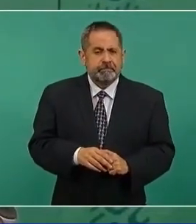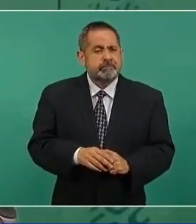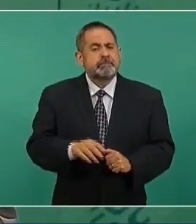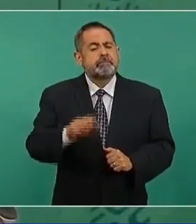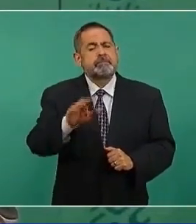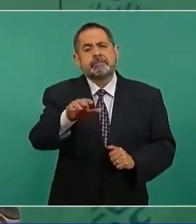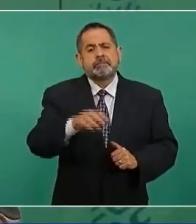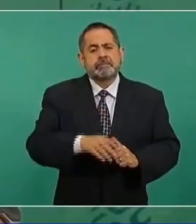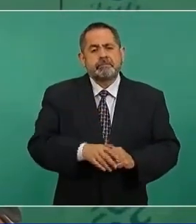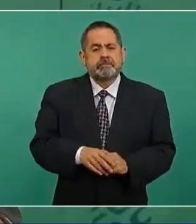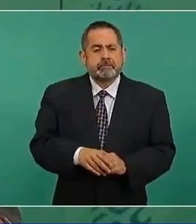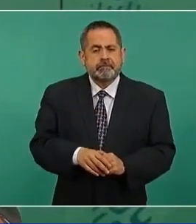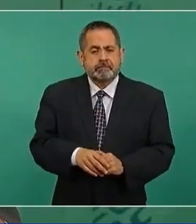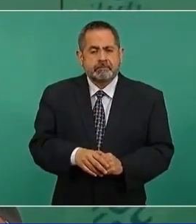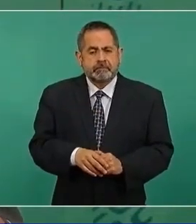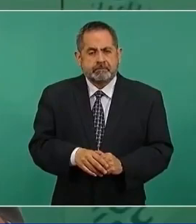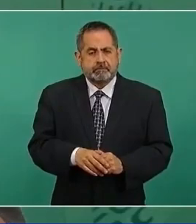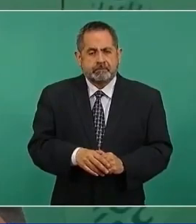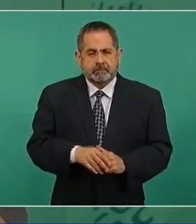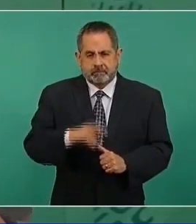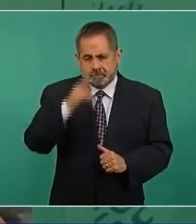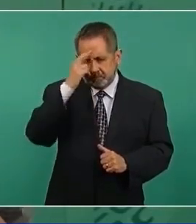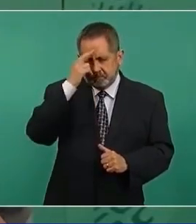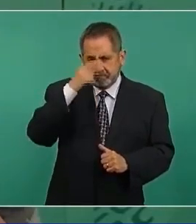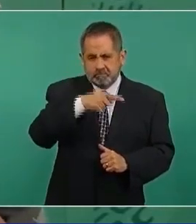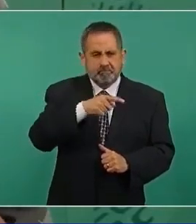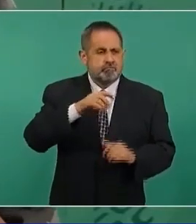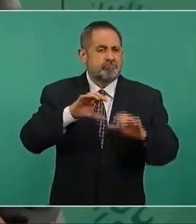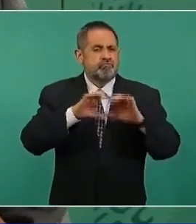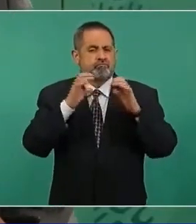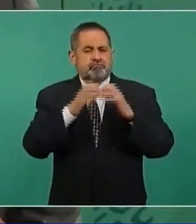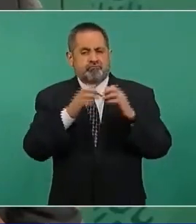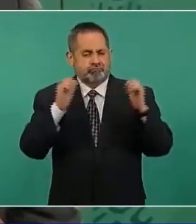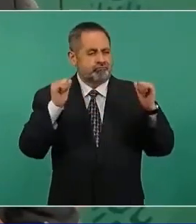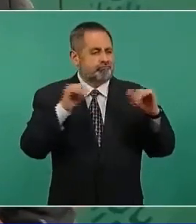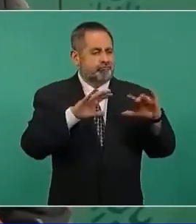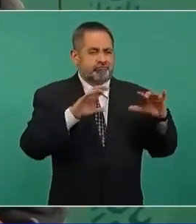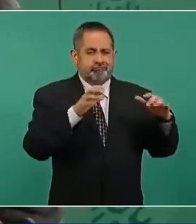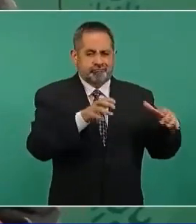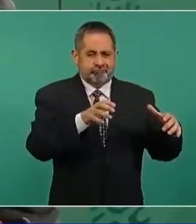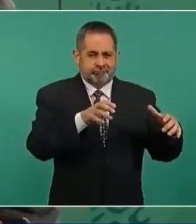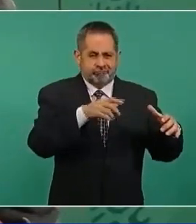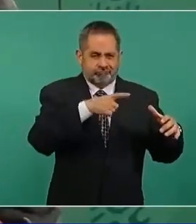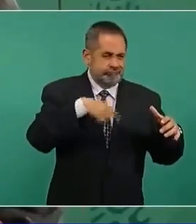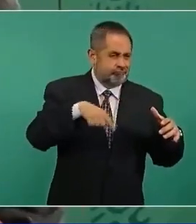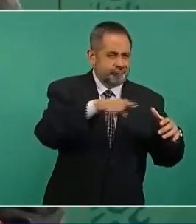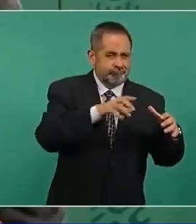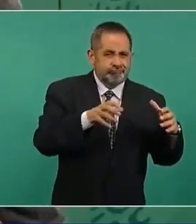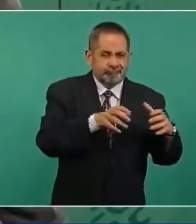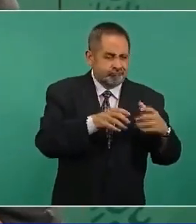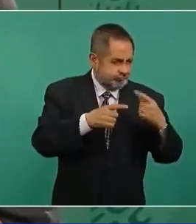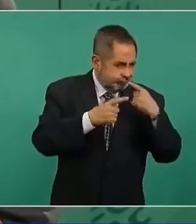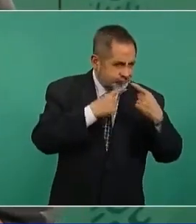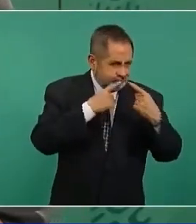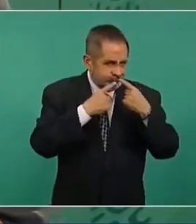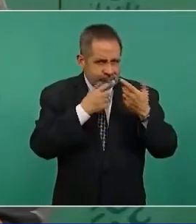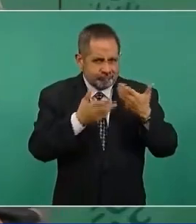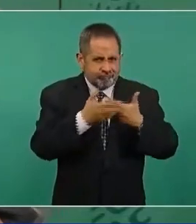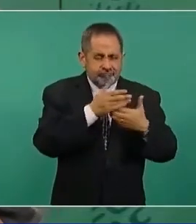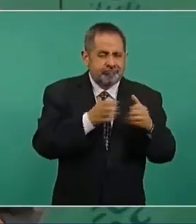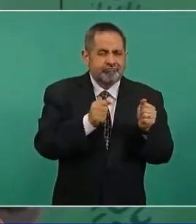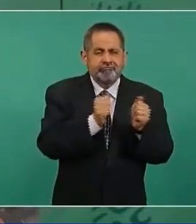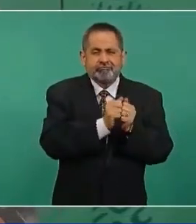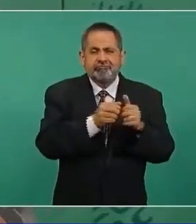una convención o congreso donde se